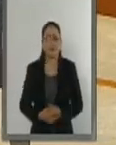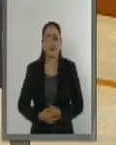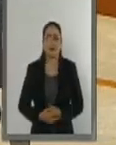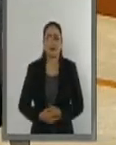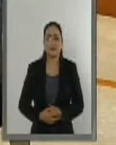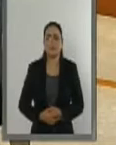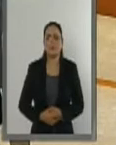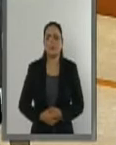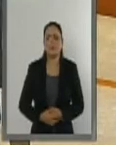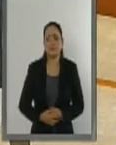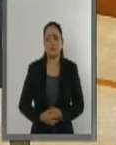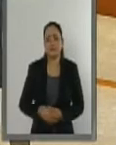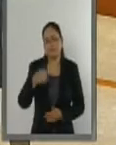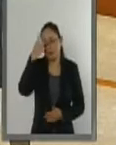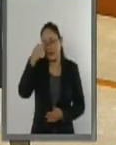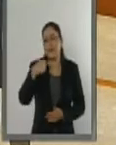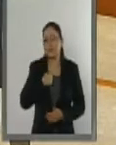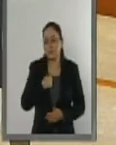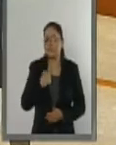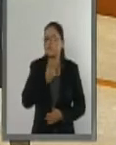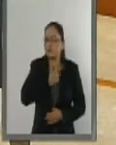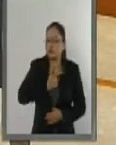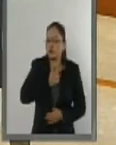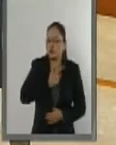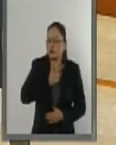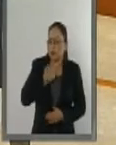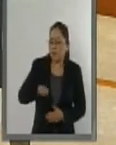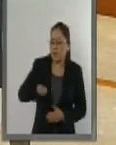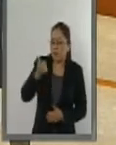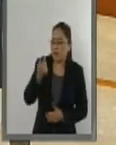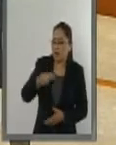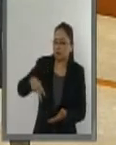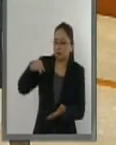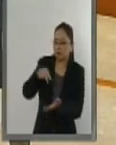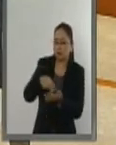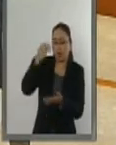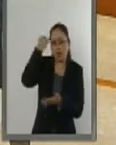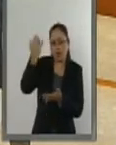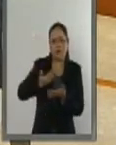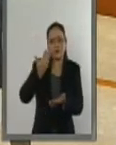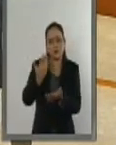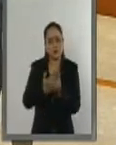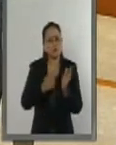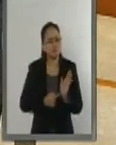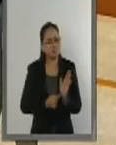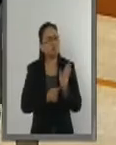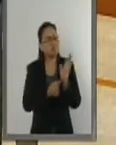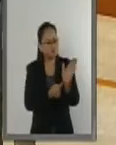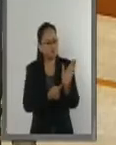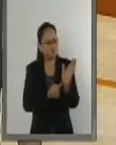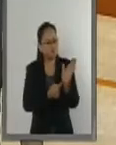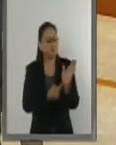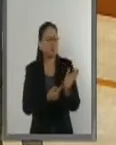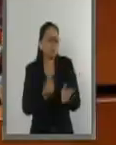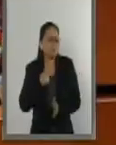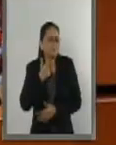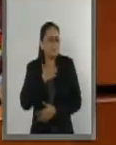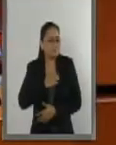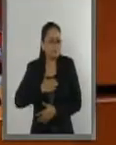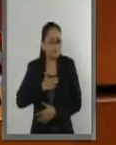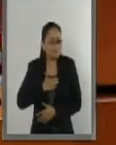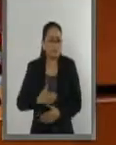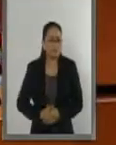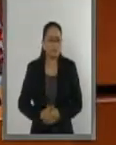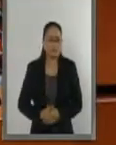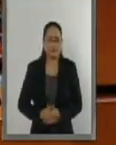gusto para mí aperturar con la presentación de iniciativas en este